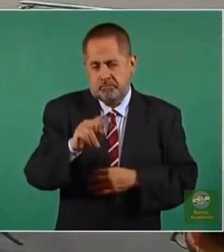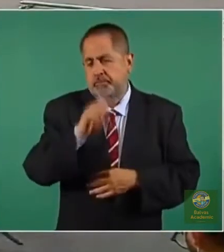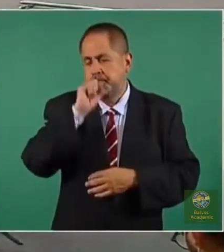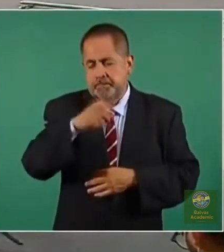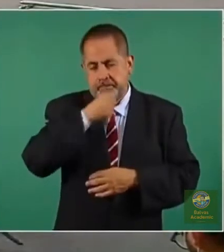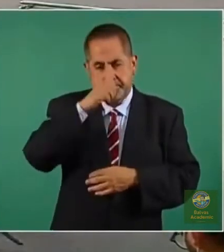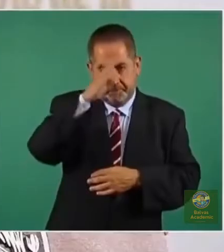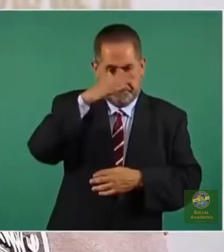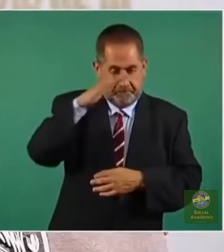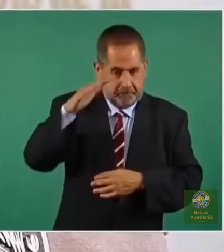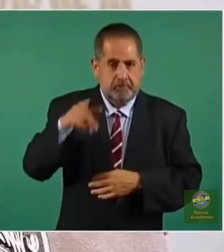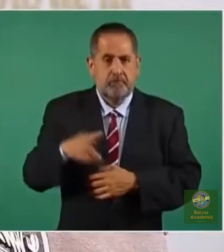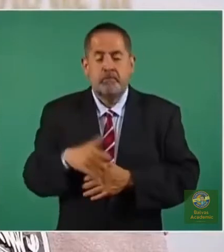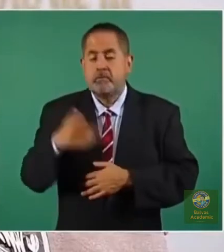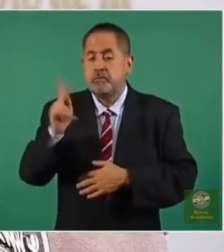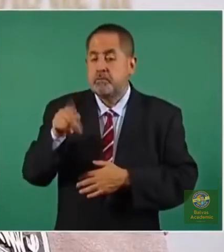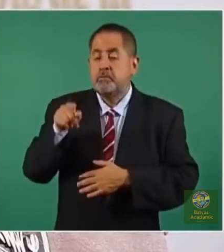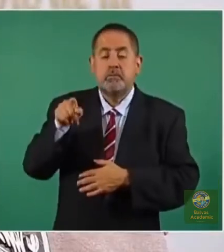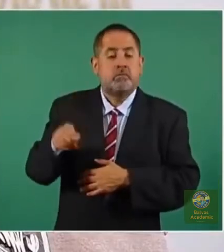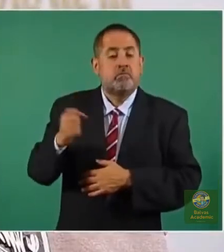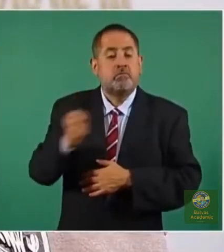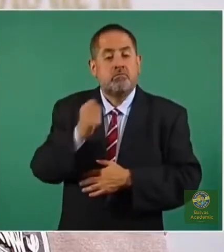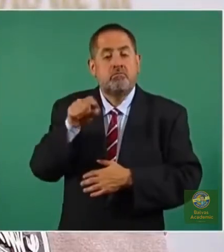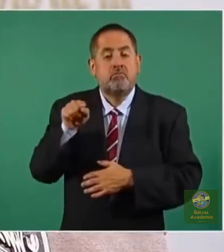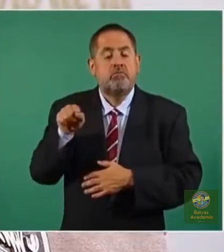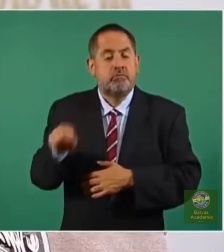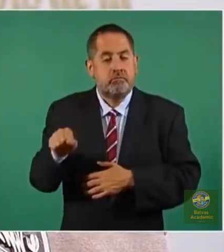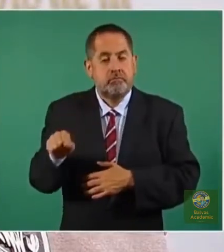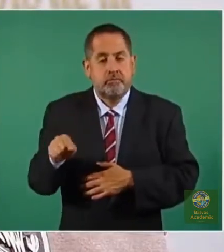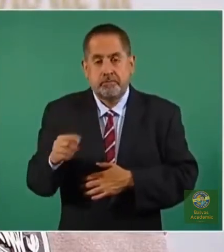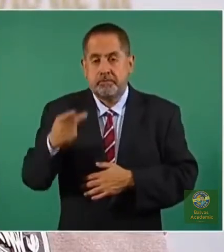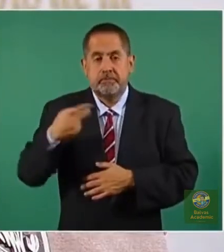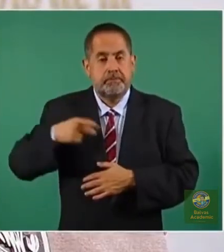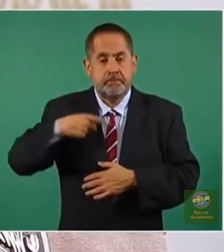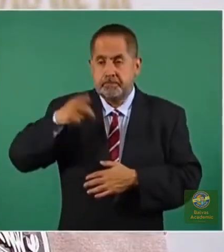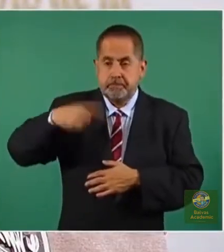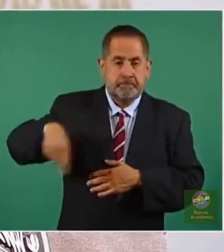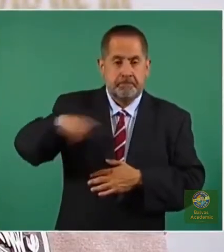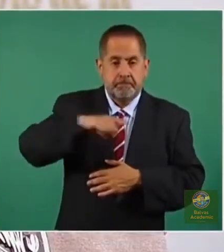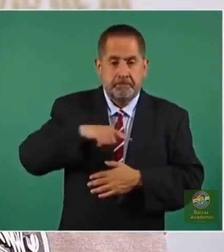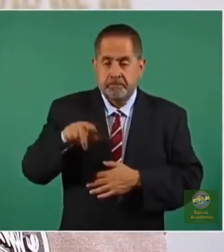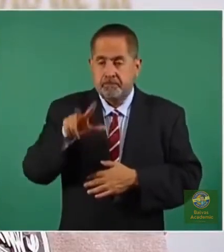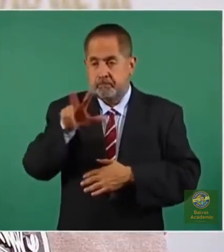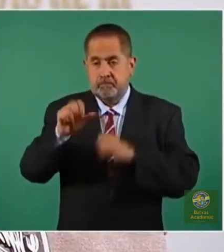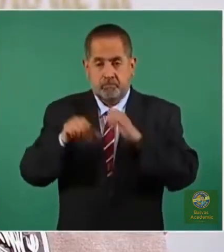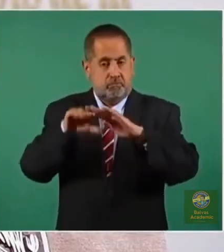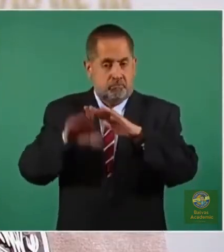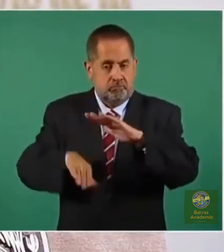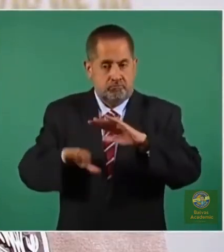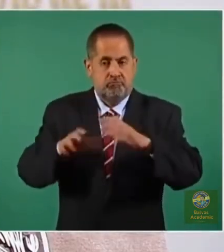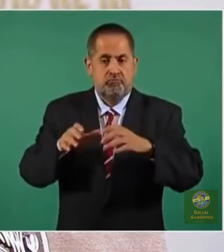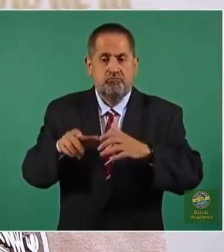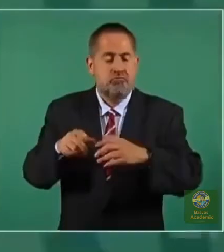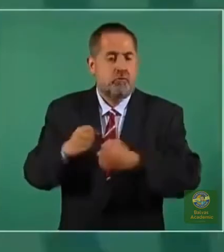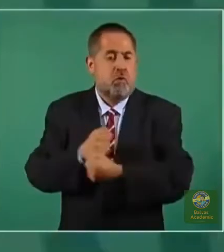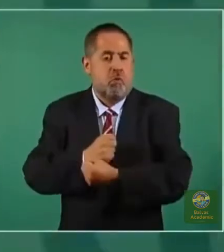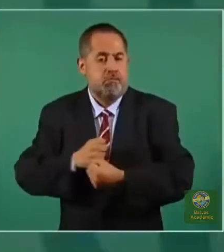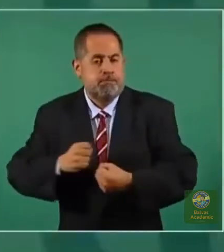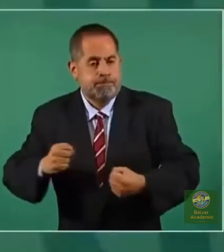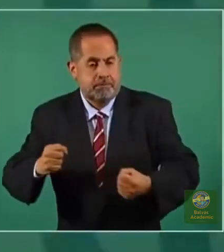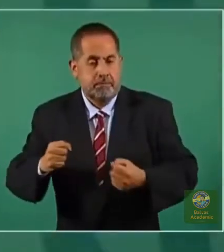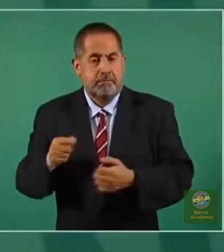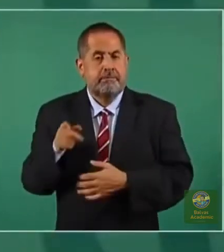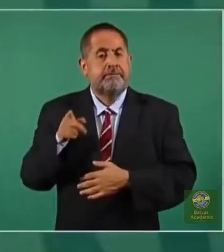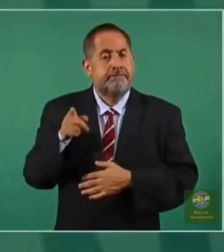adultos, pero, afortunadamente, las personas menores de edad que tienen sobrepeso u